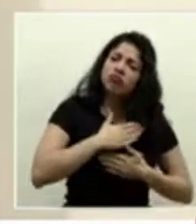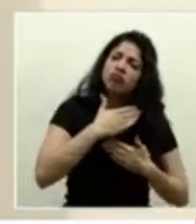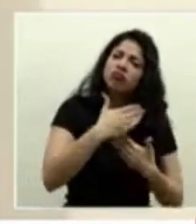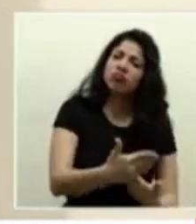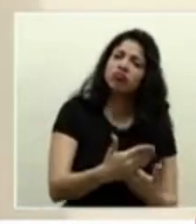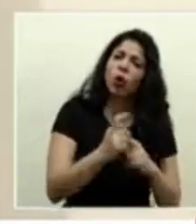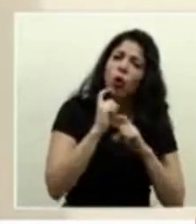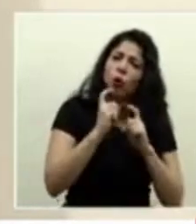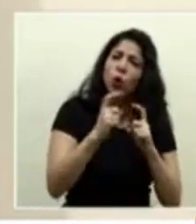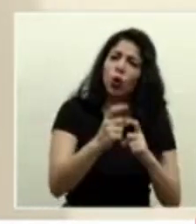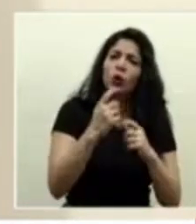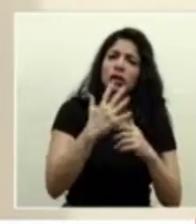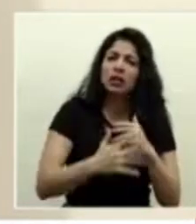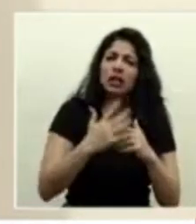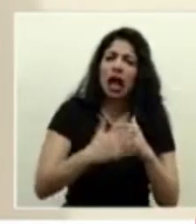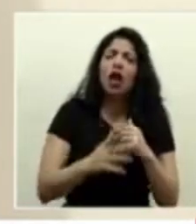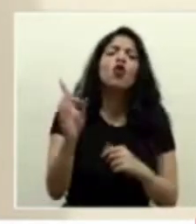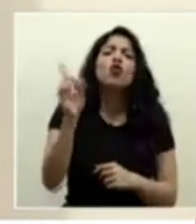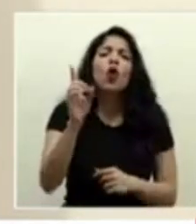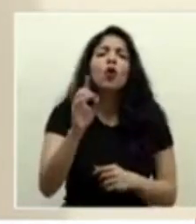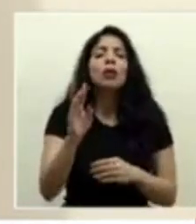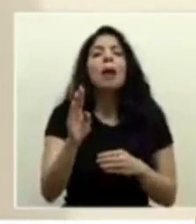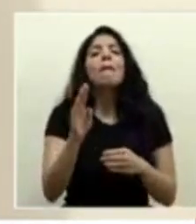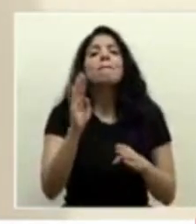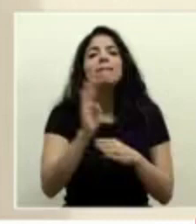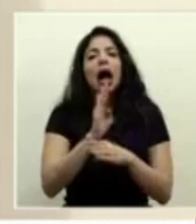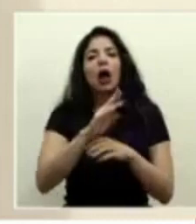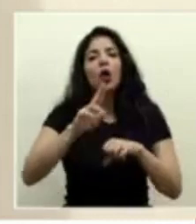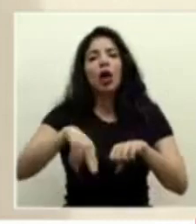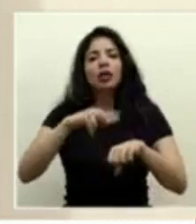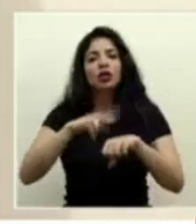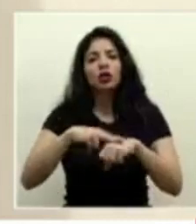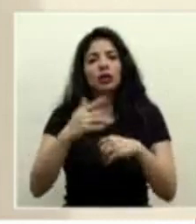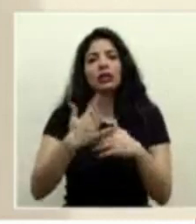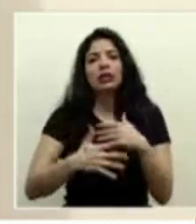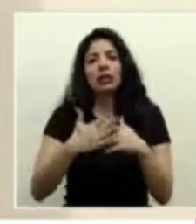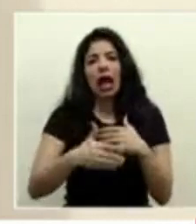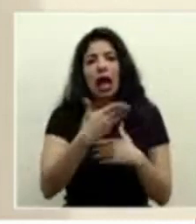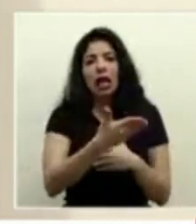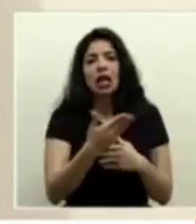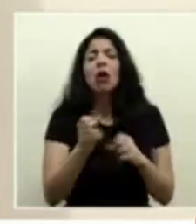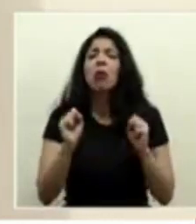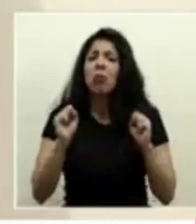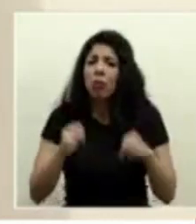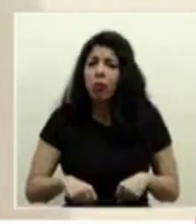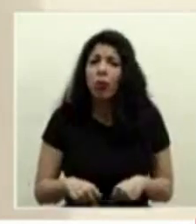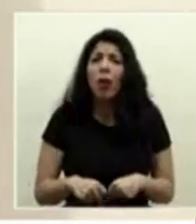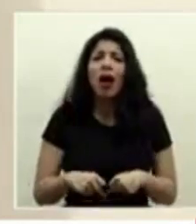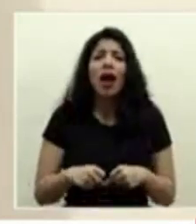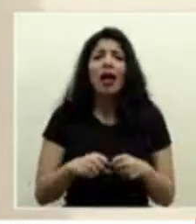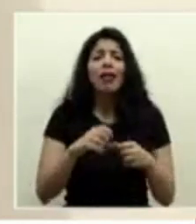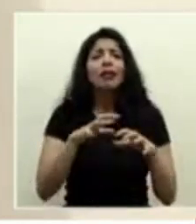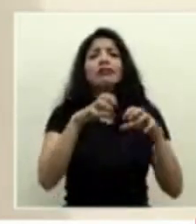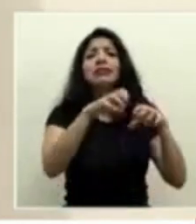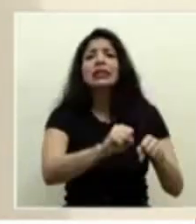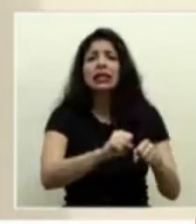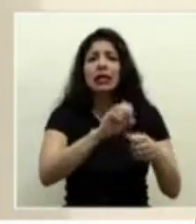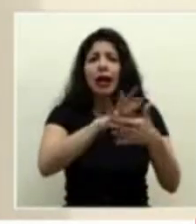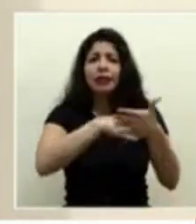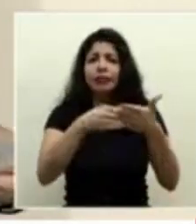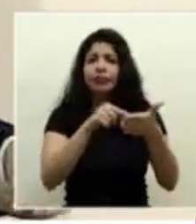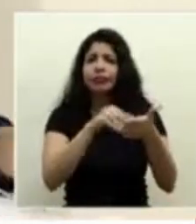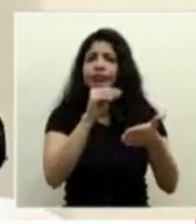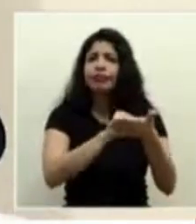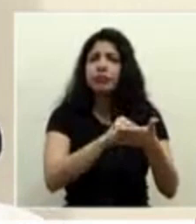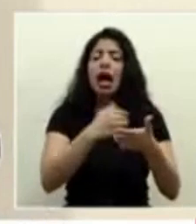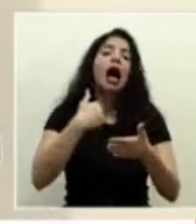a donar sangre al banco nacional de sangre esto es algo que se puede hacer de una forma programada hay